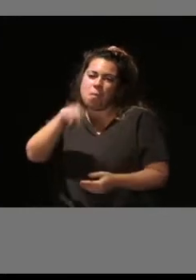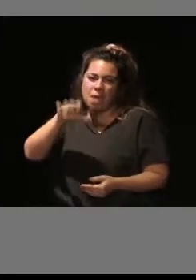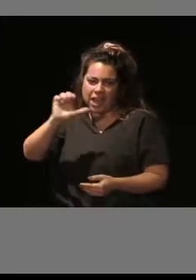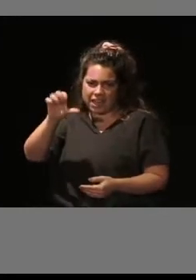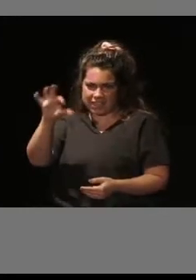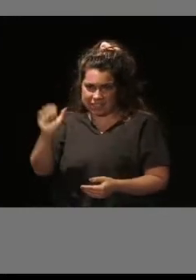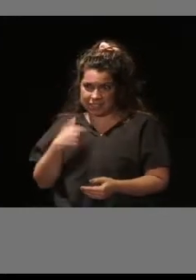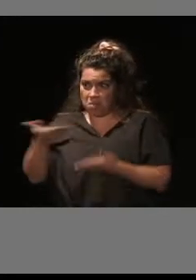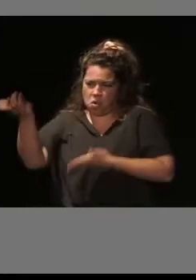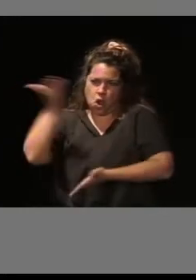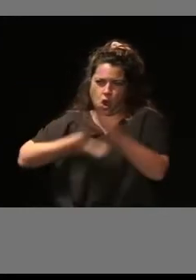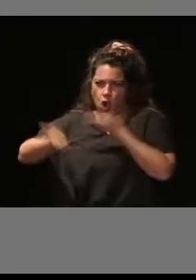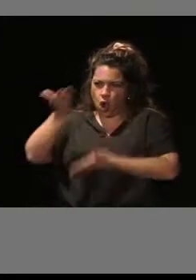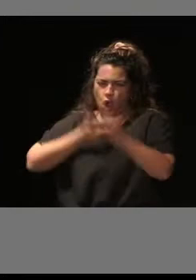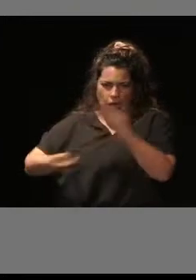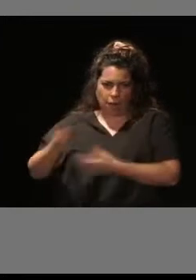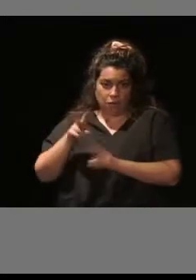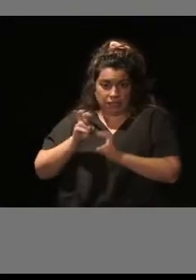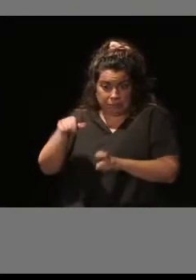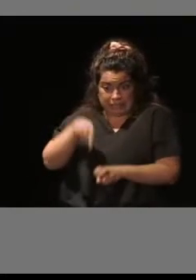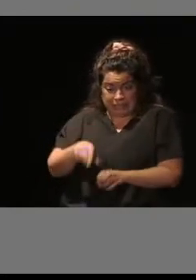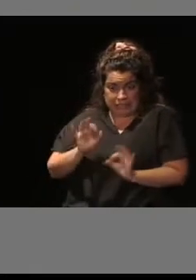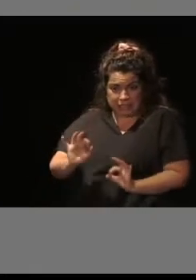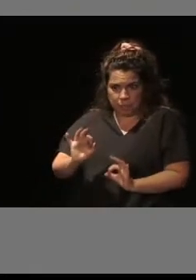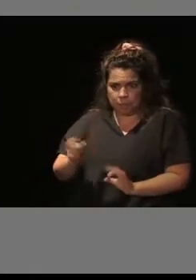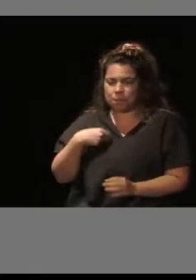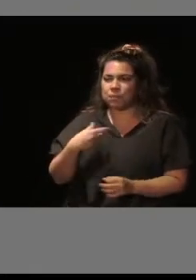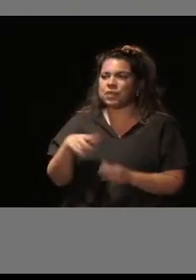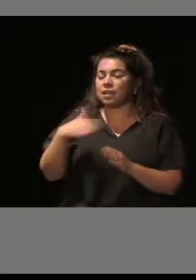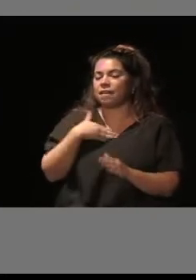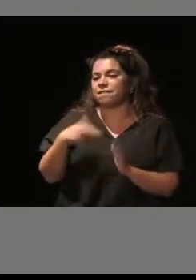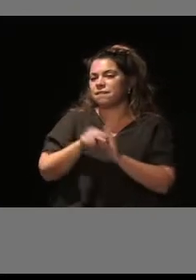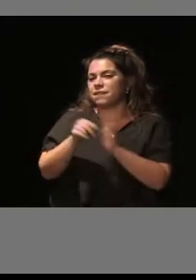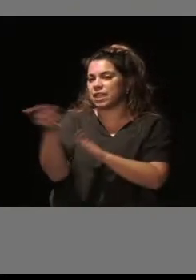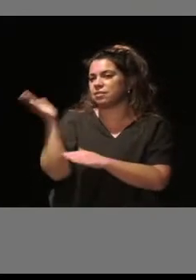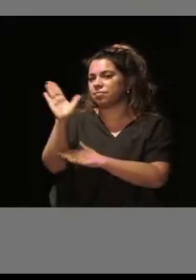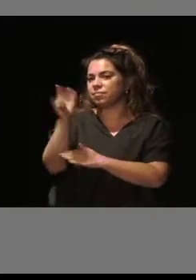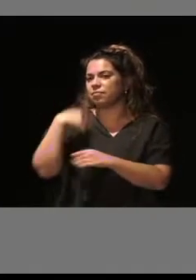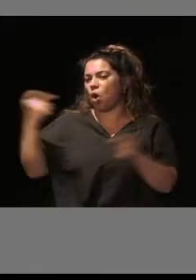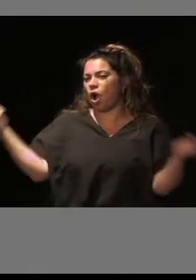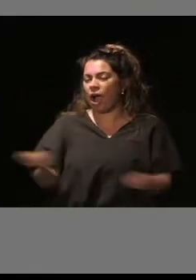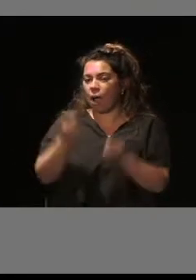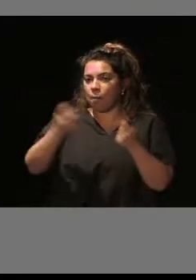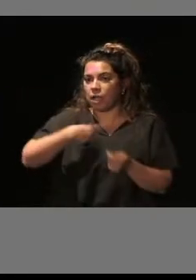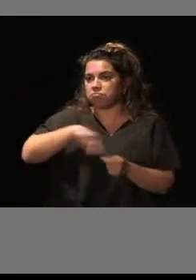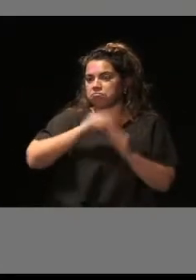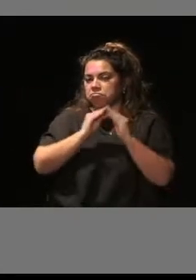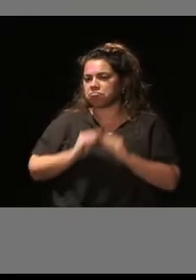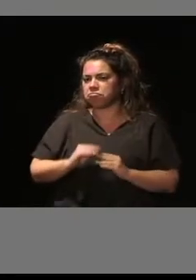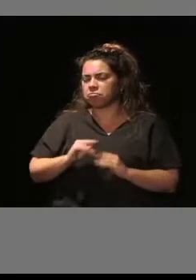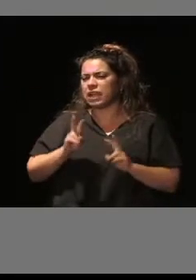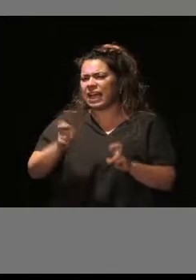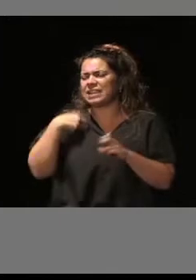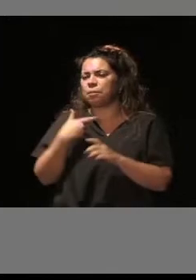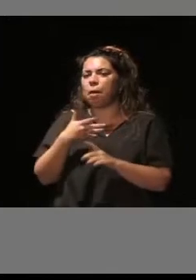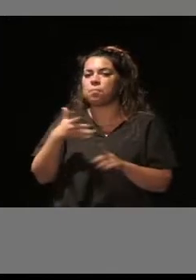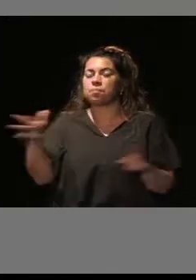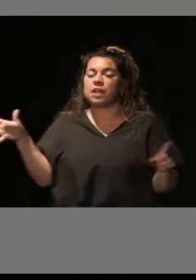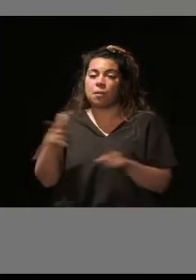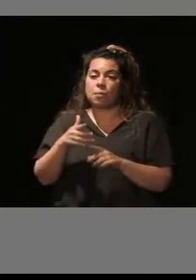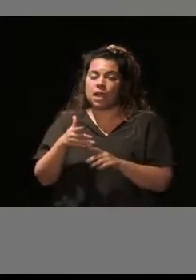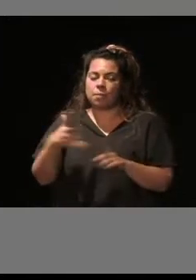colaborar en este tipo de cuestiones con nosotras. Y he traído un vídeo que, bueno, con una campaña que hicimos nosotras para luchar contra la violencia sexual